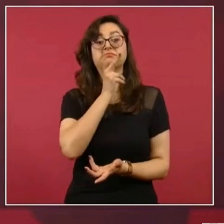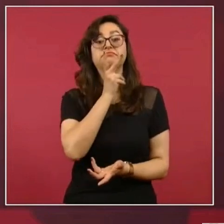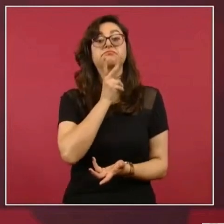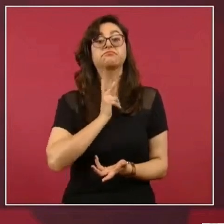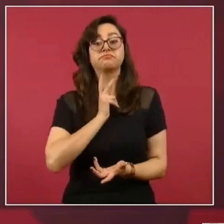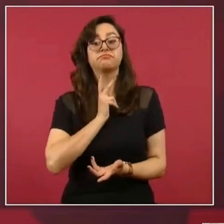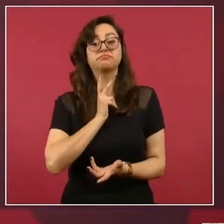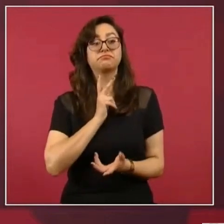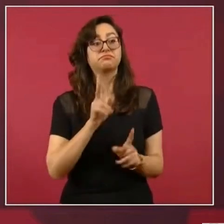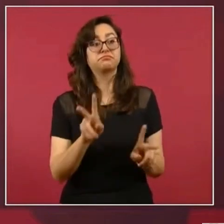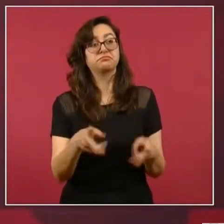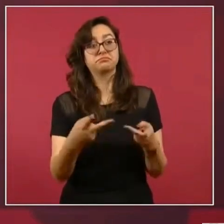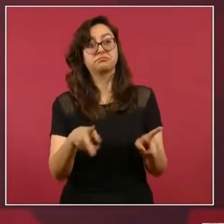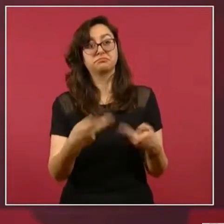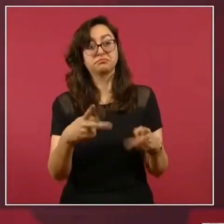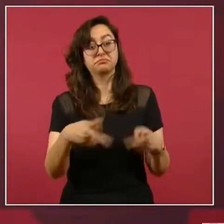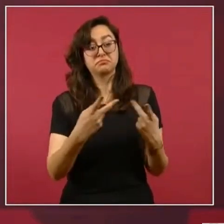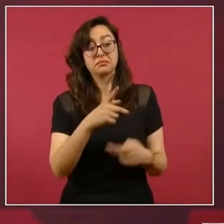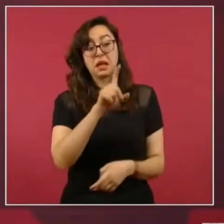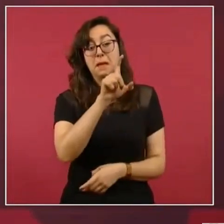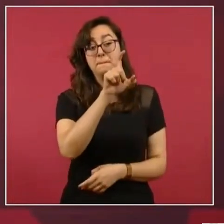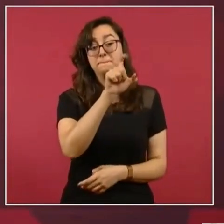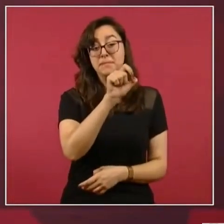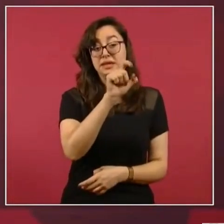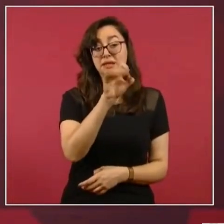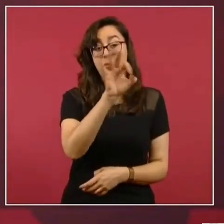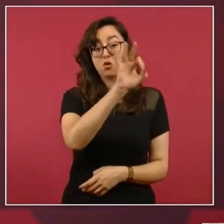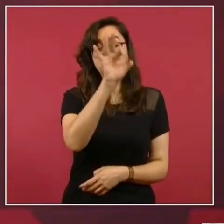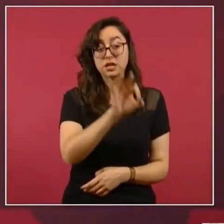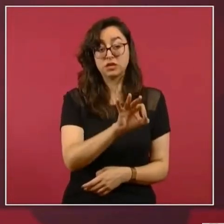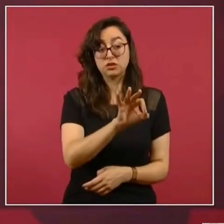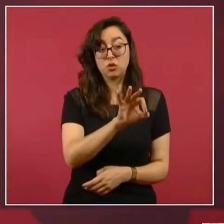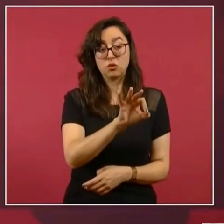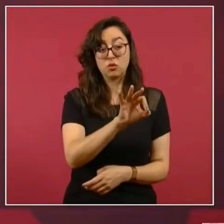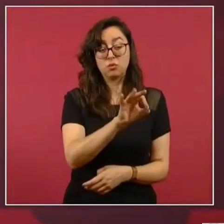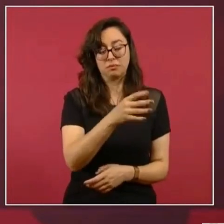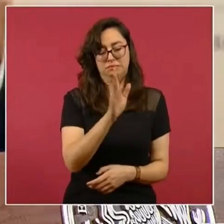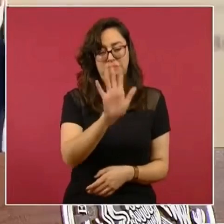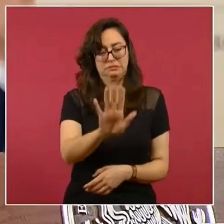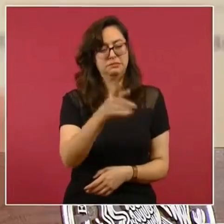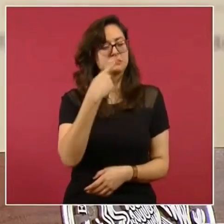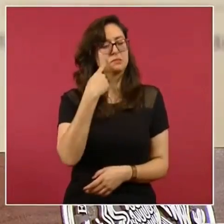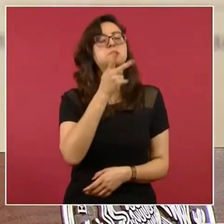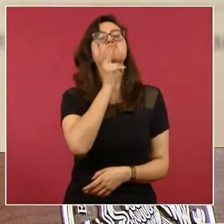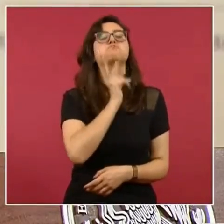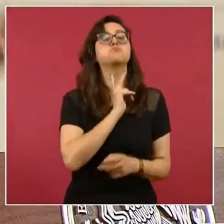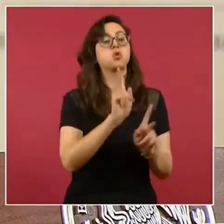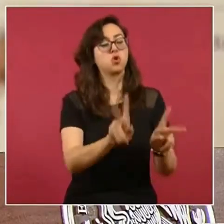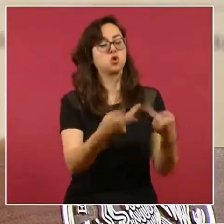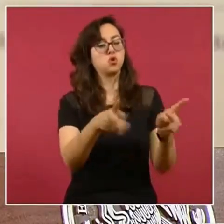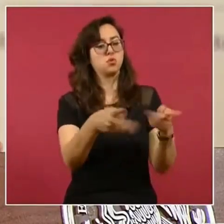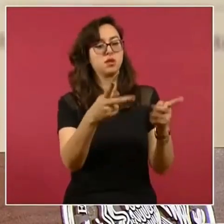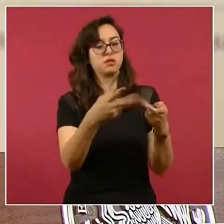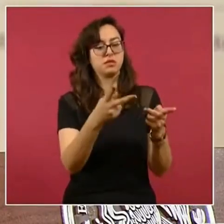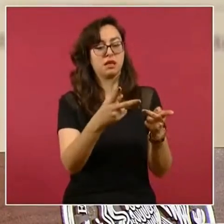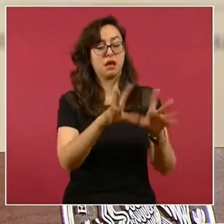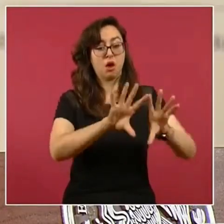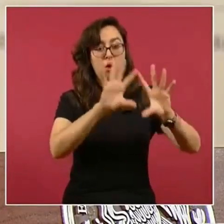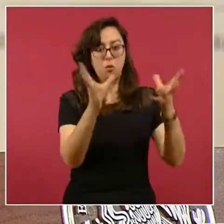en un 20% el presupuesto, que es el que